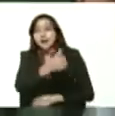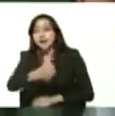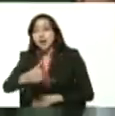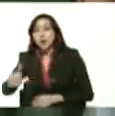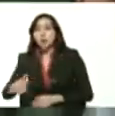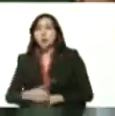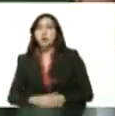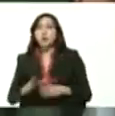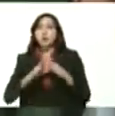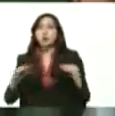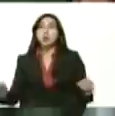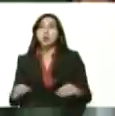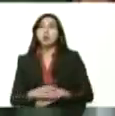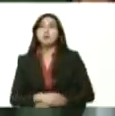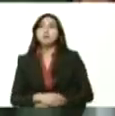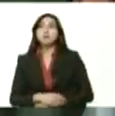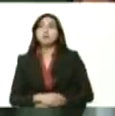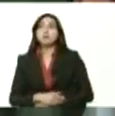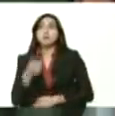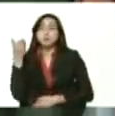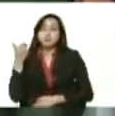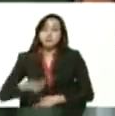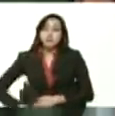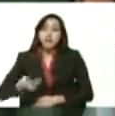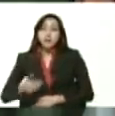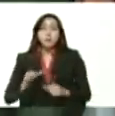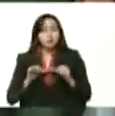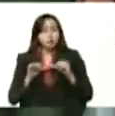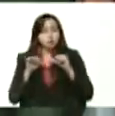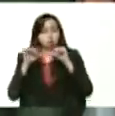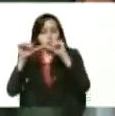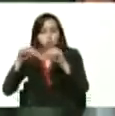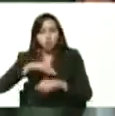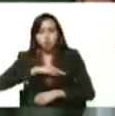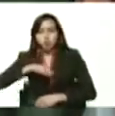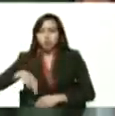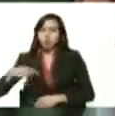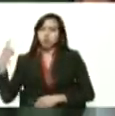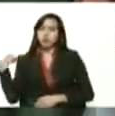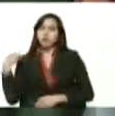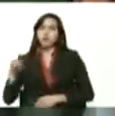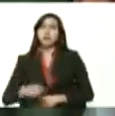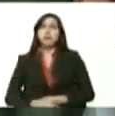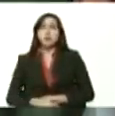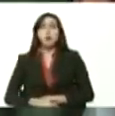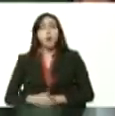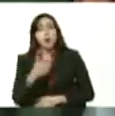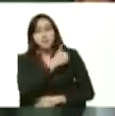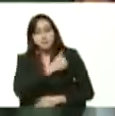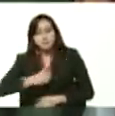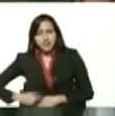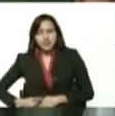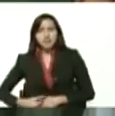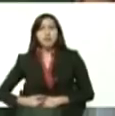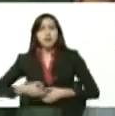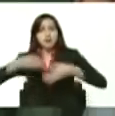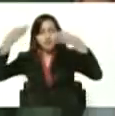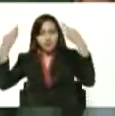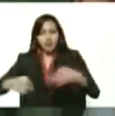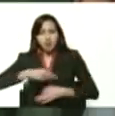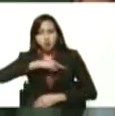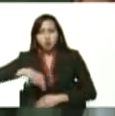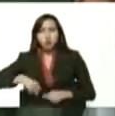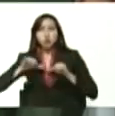estos rubros por eso la importancia y el avance que nosotros hemos tenido y presidente definitivamente estamos